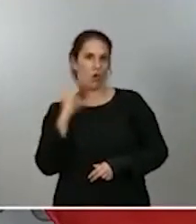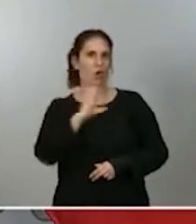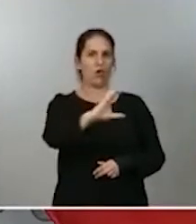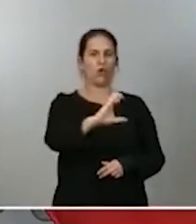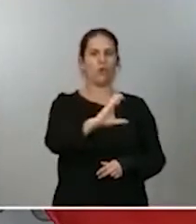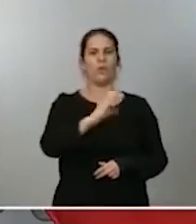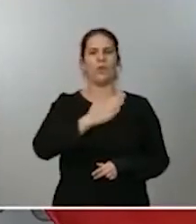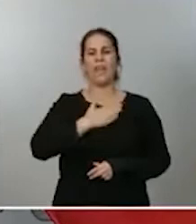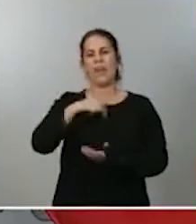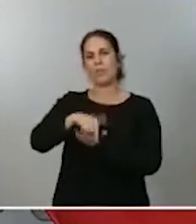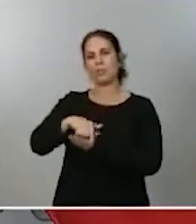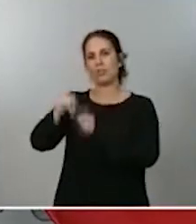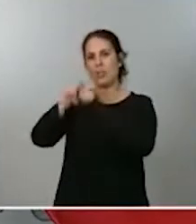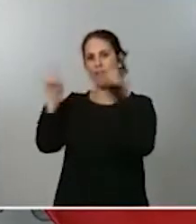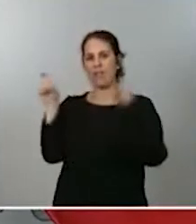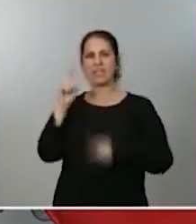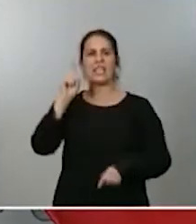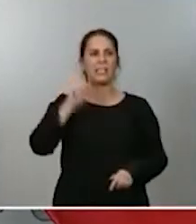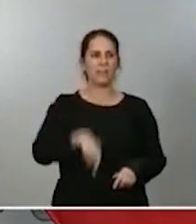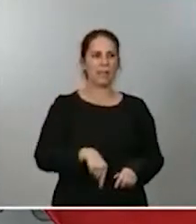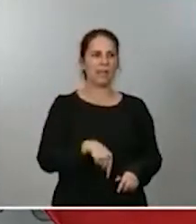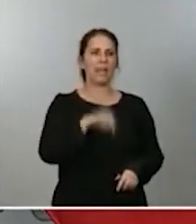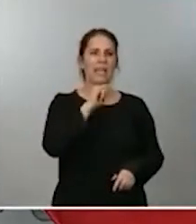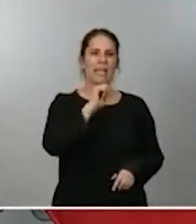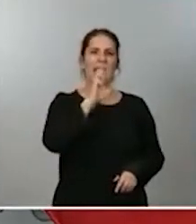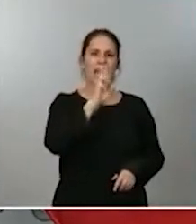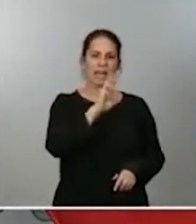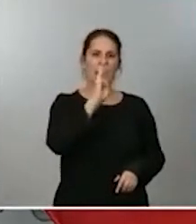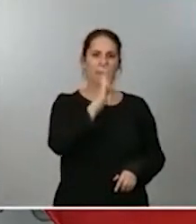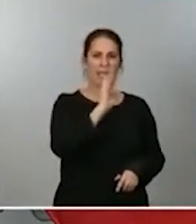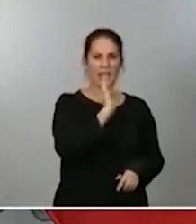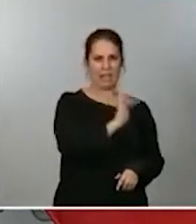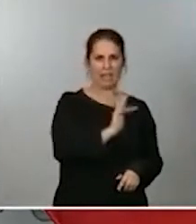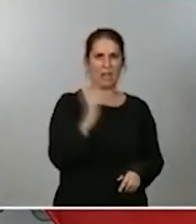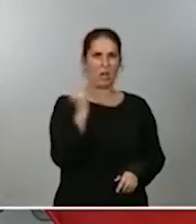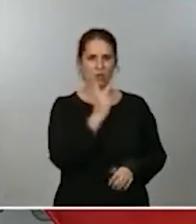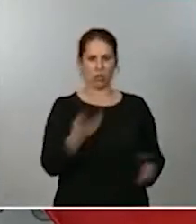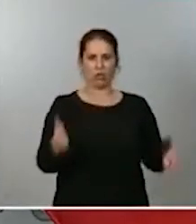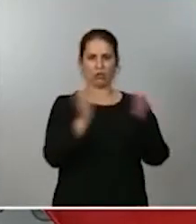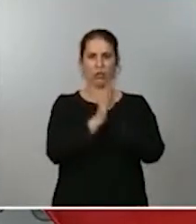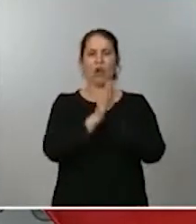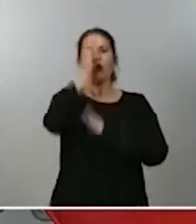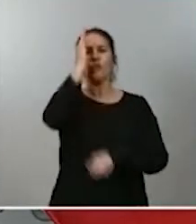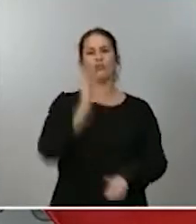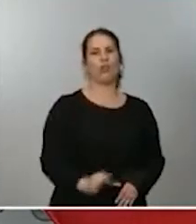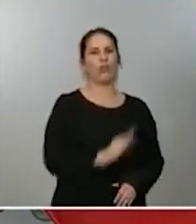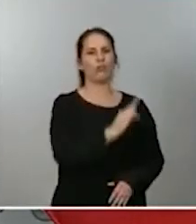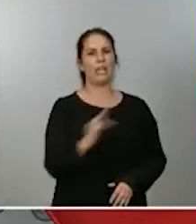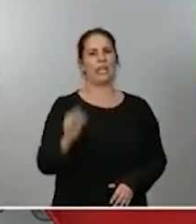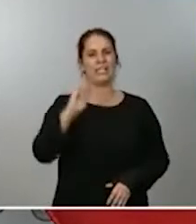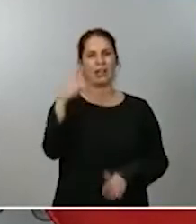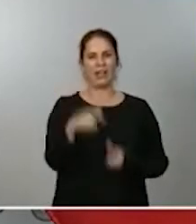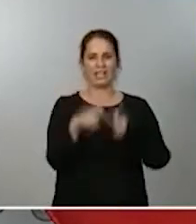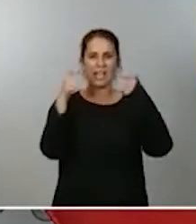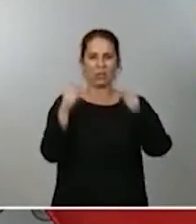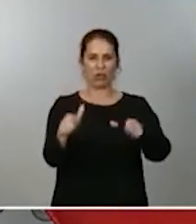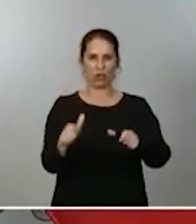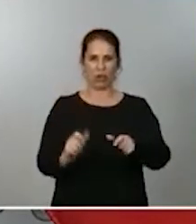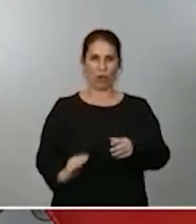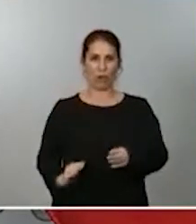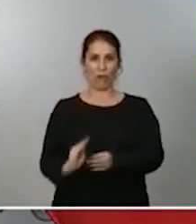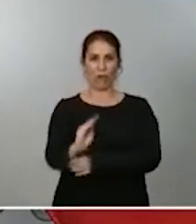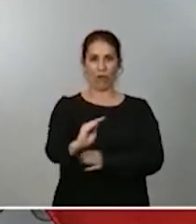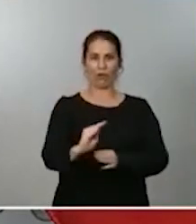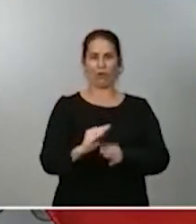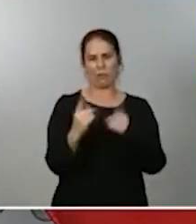sociedades como por parte del IRPF. En total, los fondos recibidos por el tercer sector imprescindibles para que